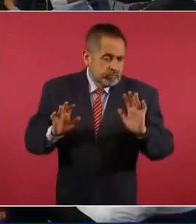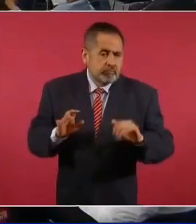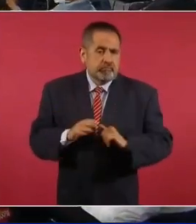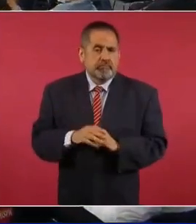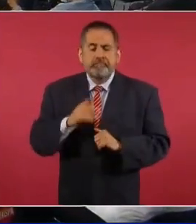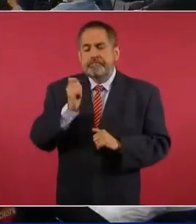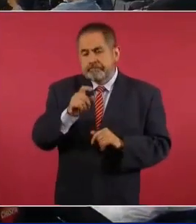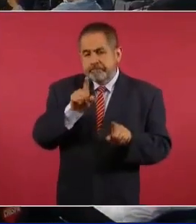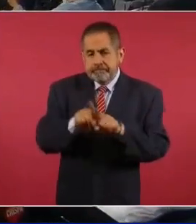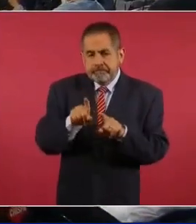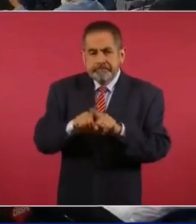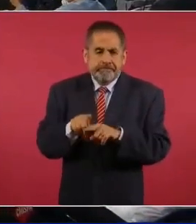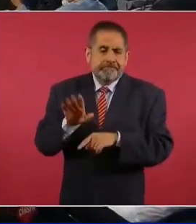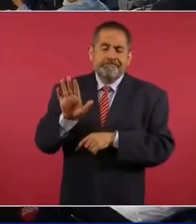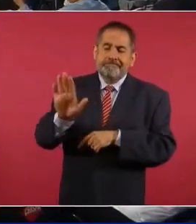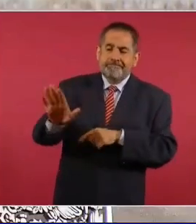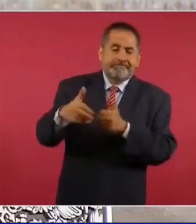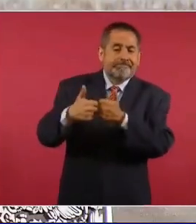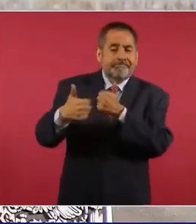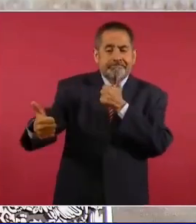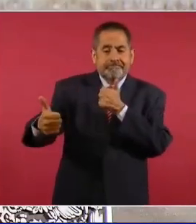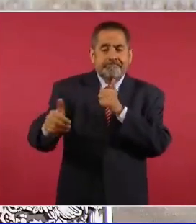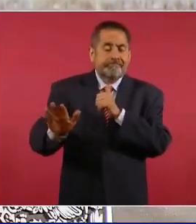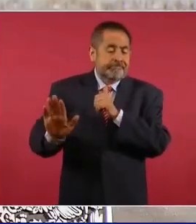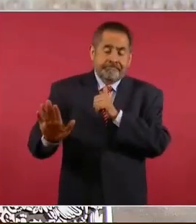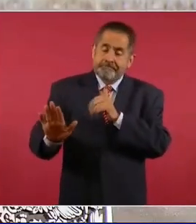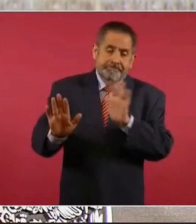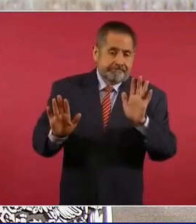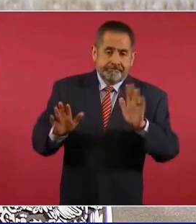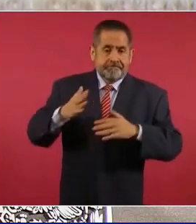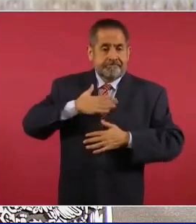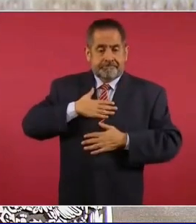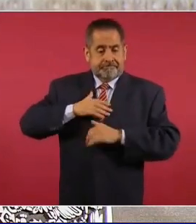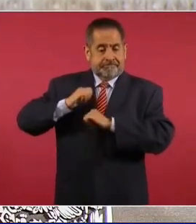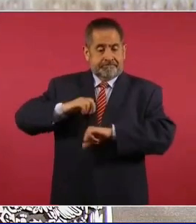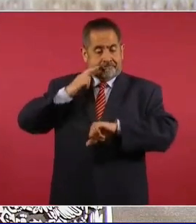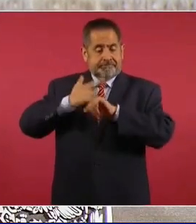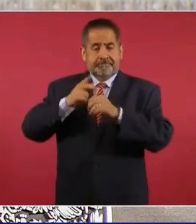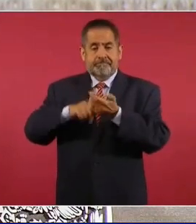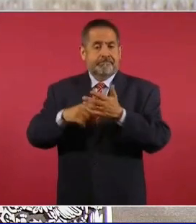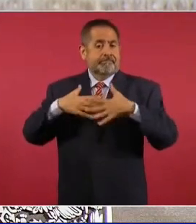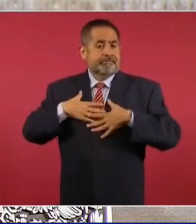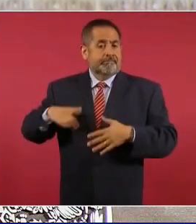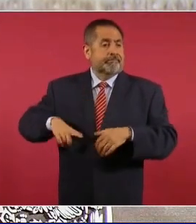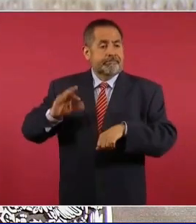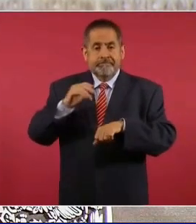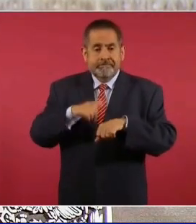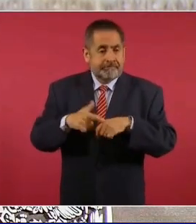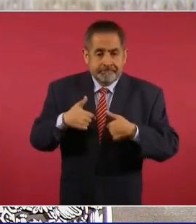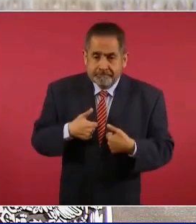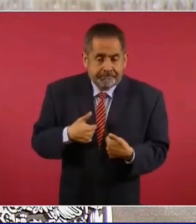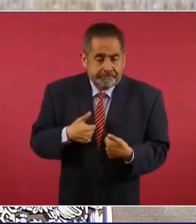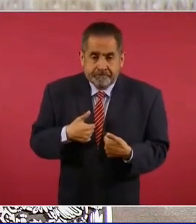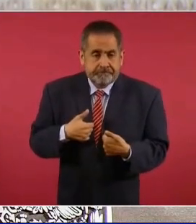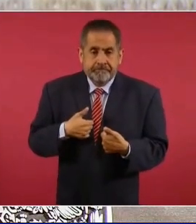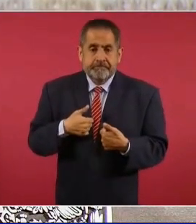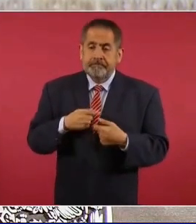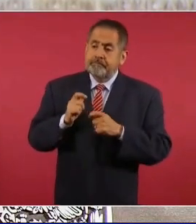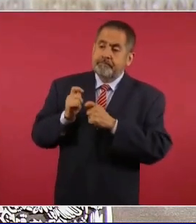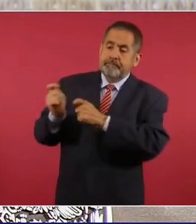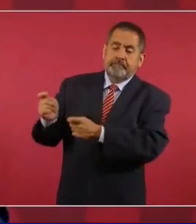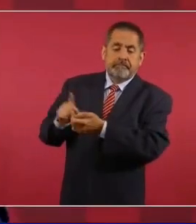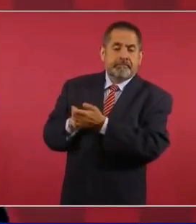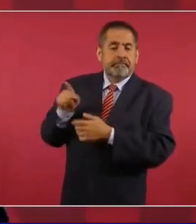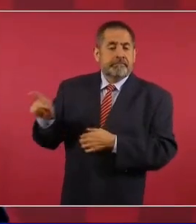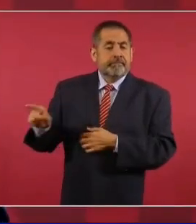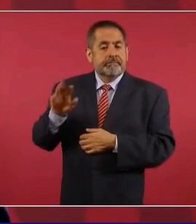también es una instancia autónoma, no depende del gobierno federal, depende de la